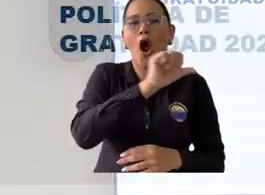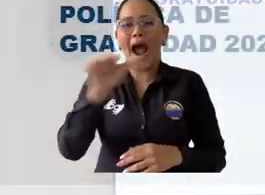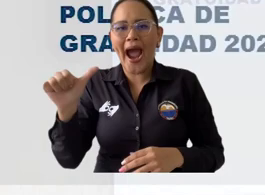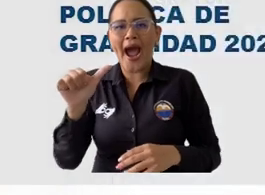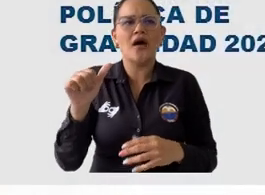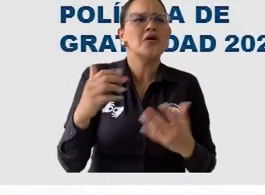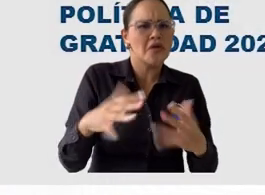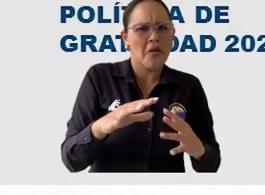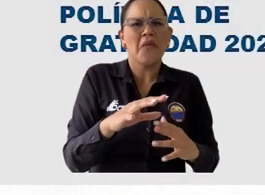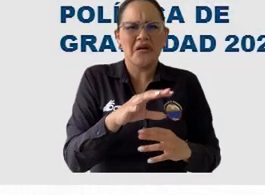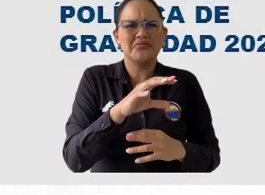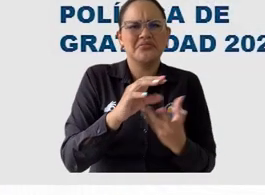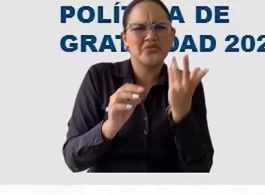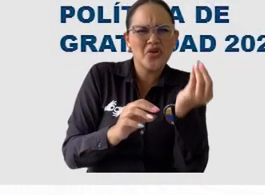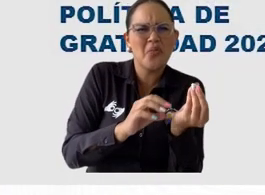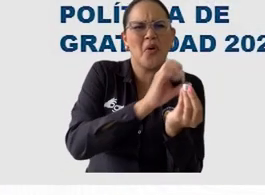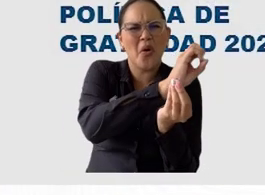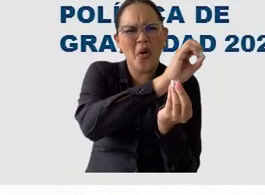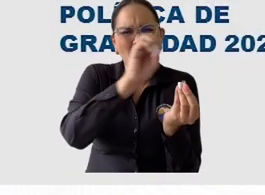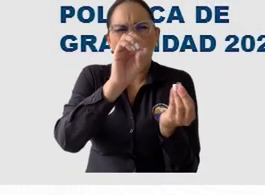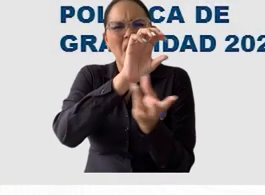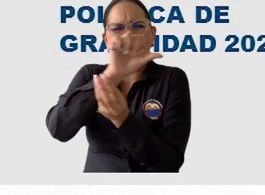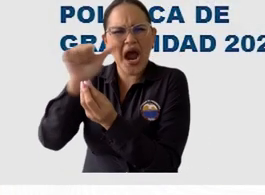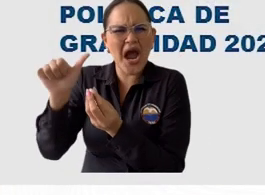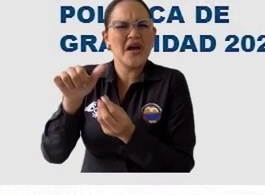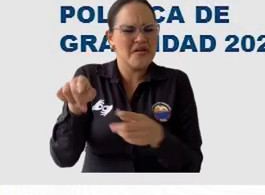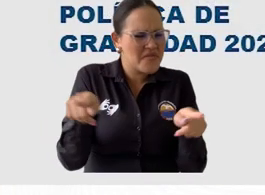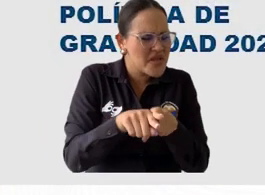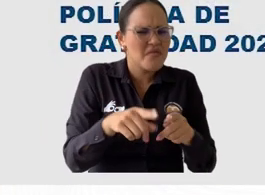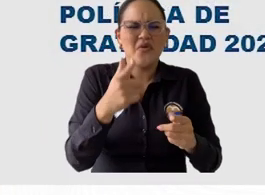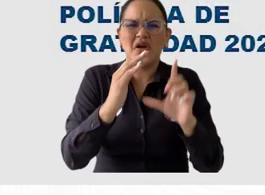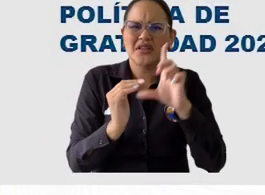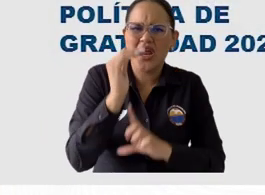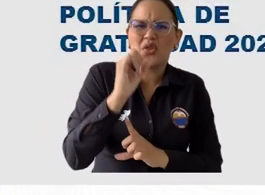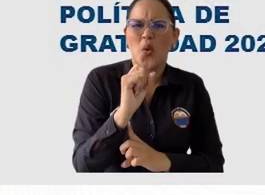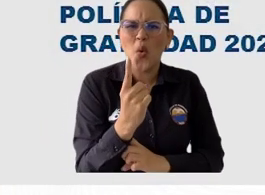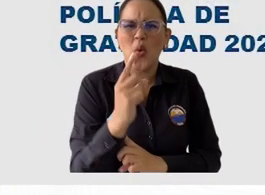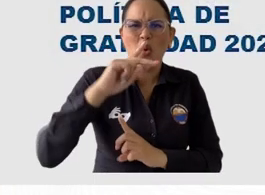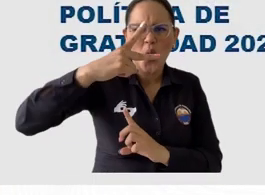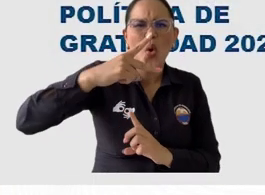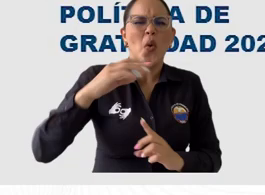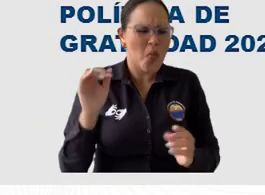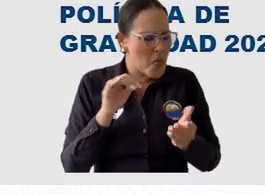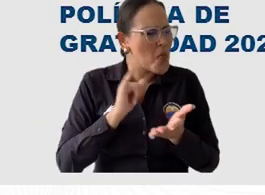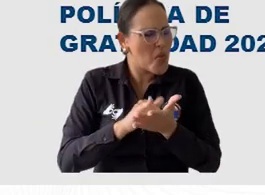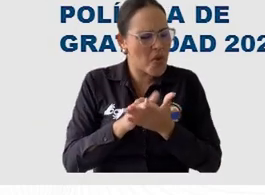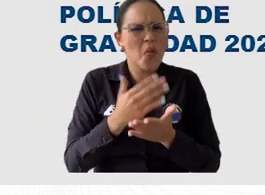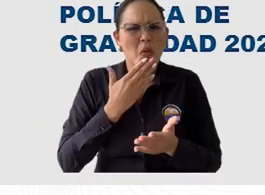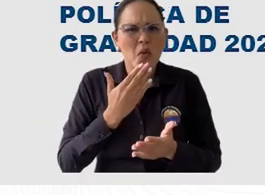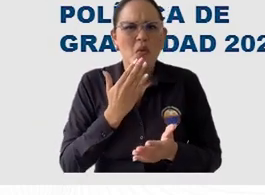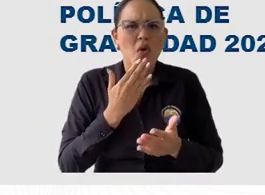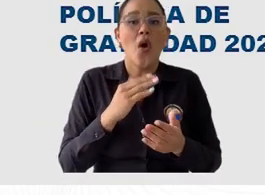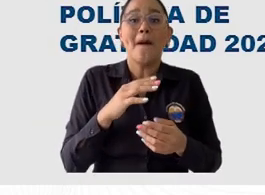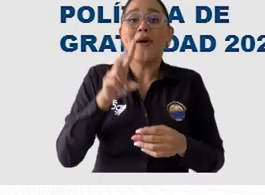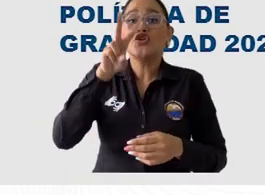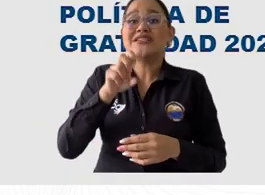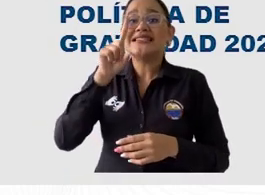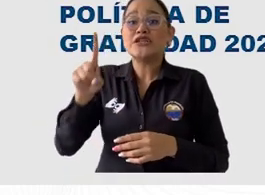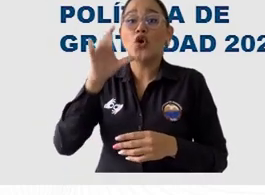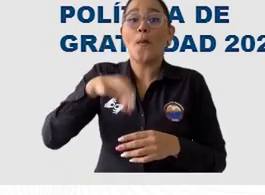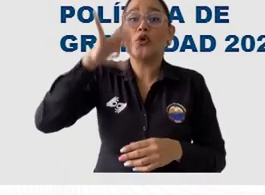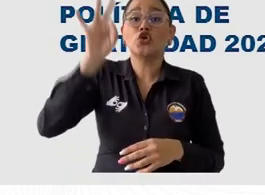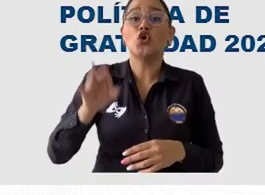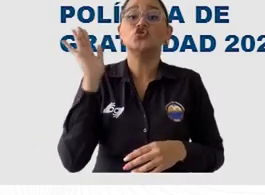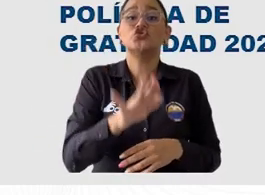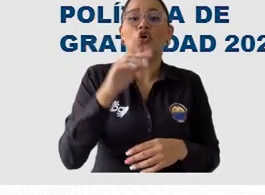986, la gran mayoría son de estrato 1 y 2 como sucede en la universidad, pero el 51% son de Santa Marta y aquí hay que volver a